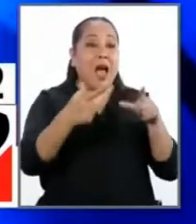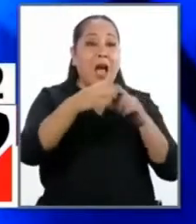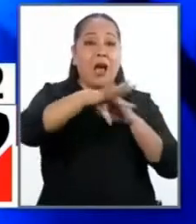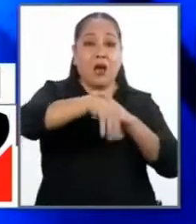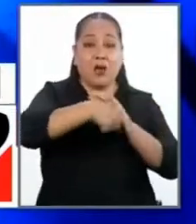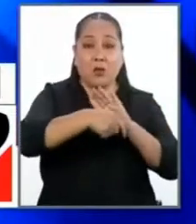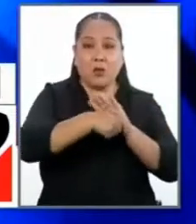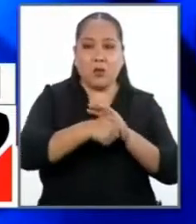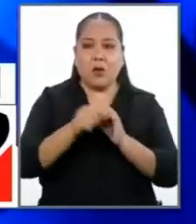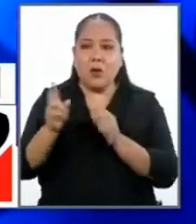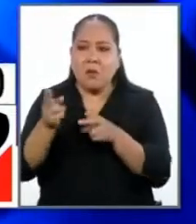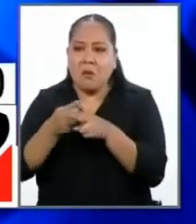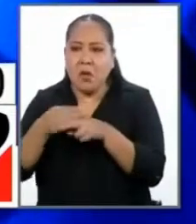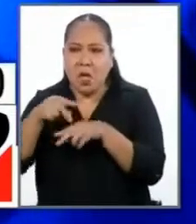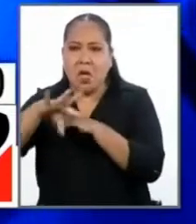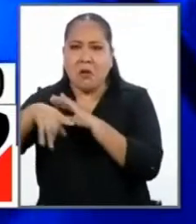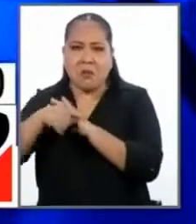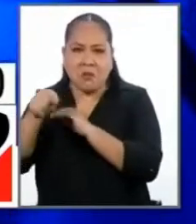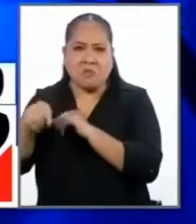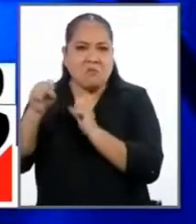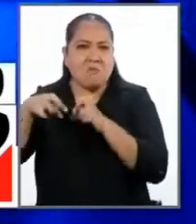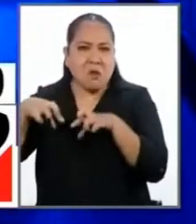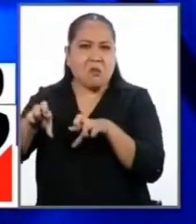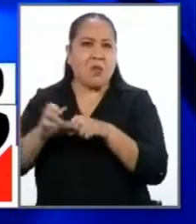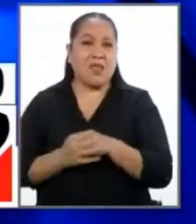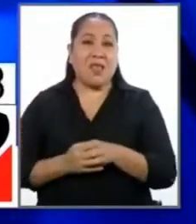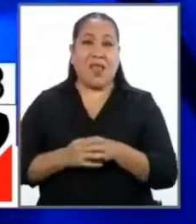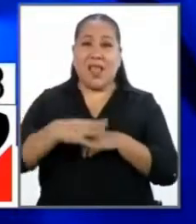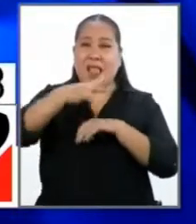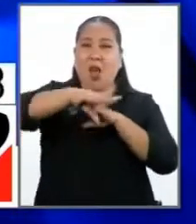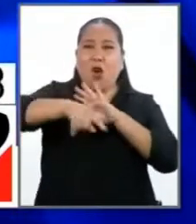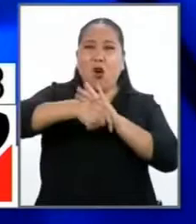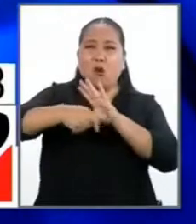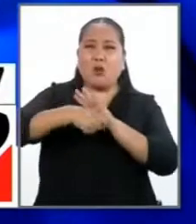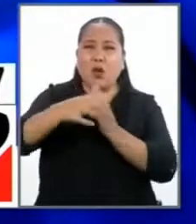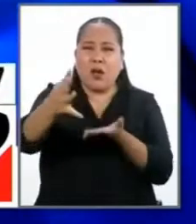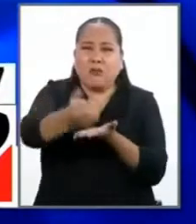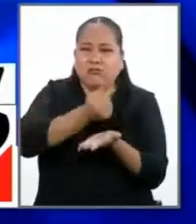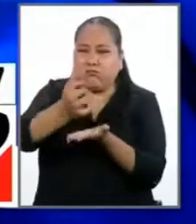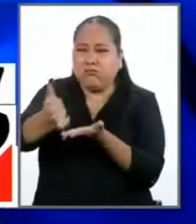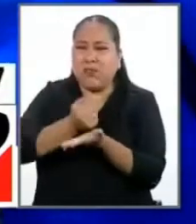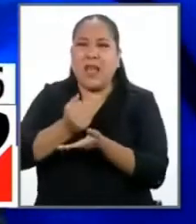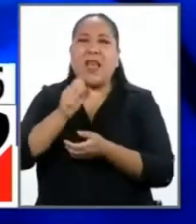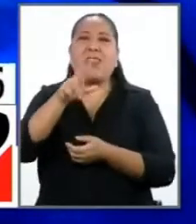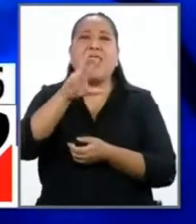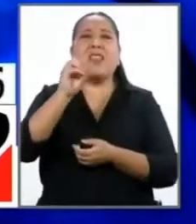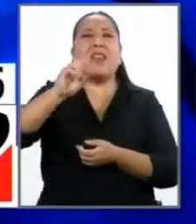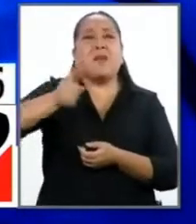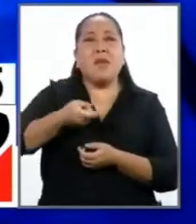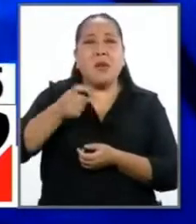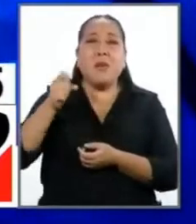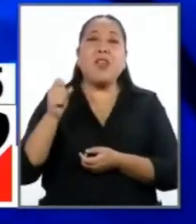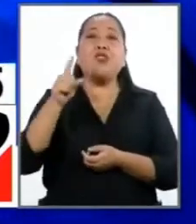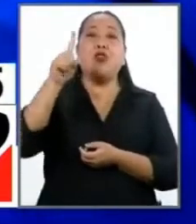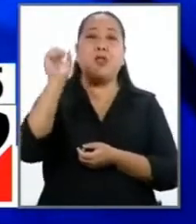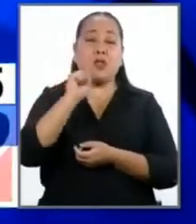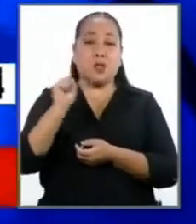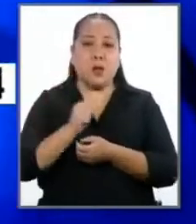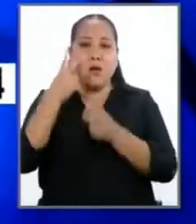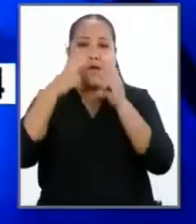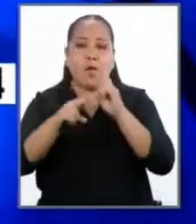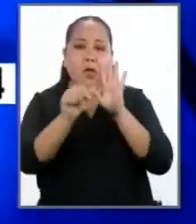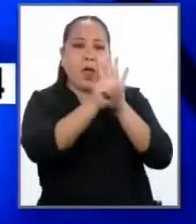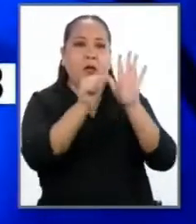pequeña corrupción se permite. La corrupción se lleva 30 mil millones de soles en el Perú. Vean el